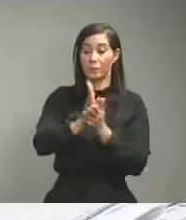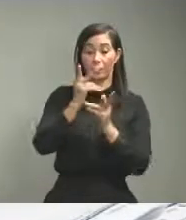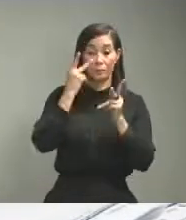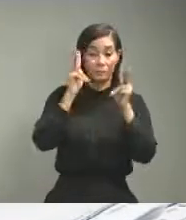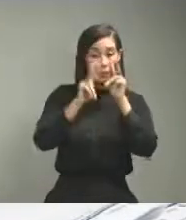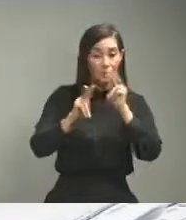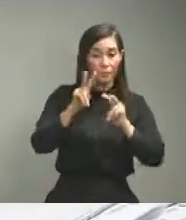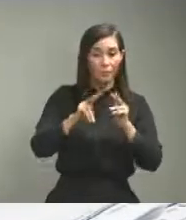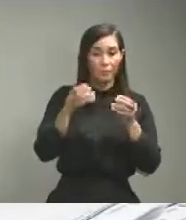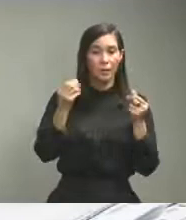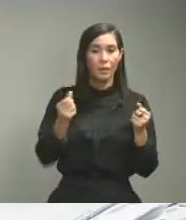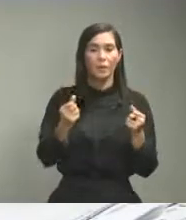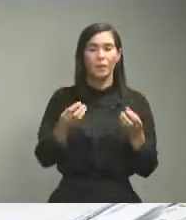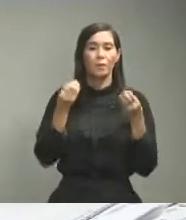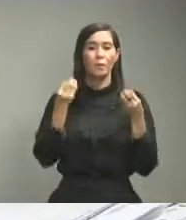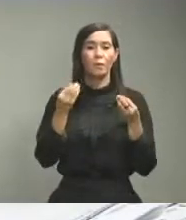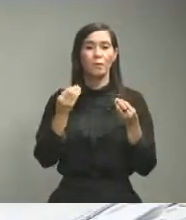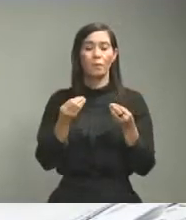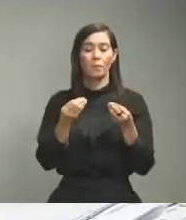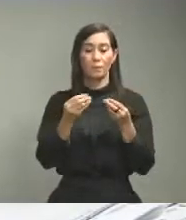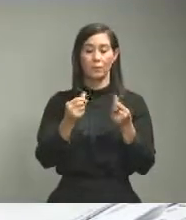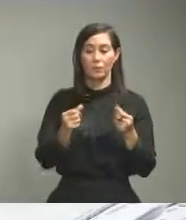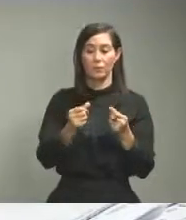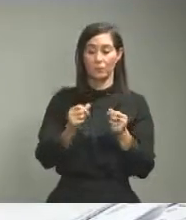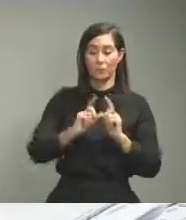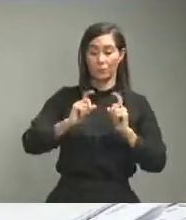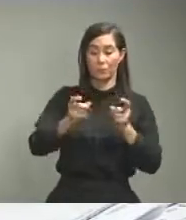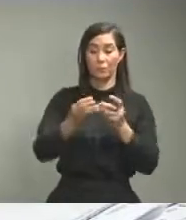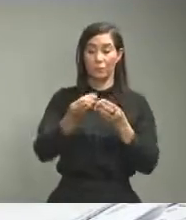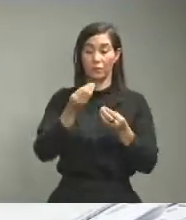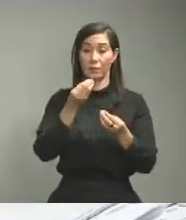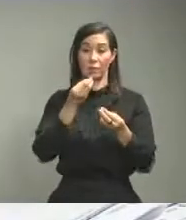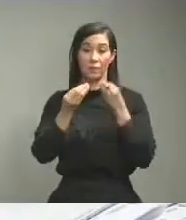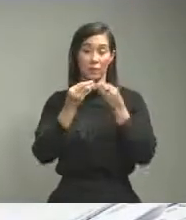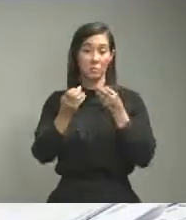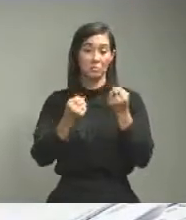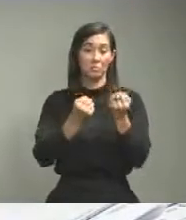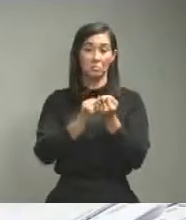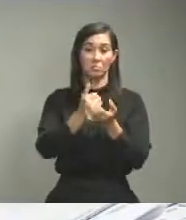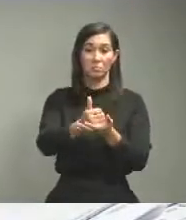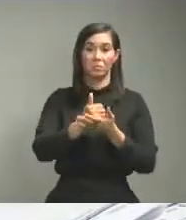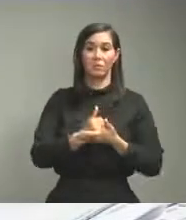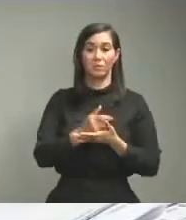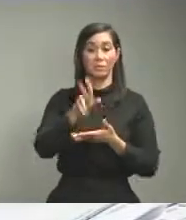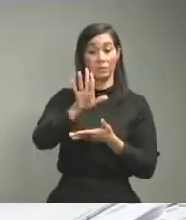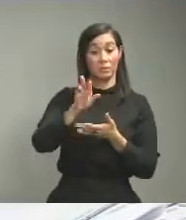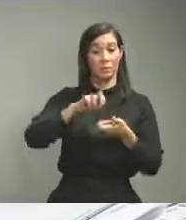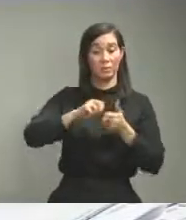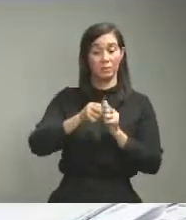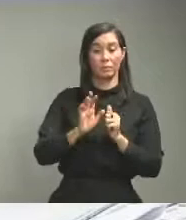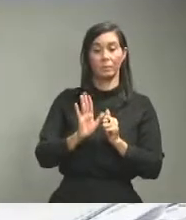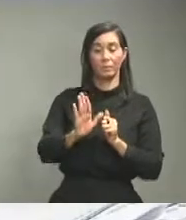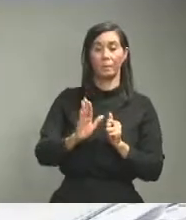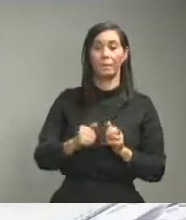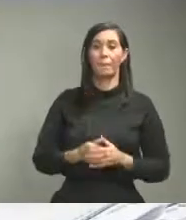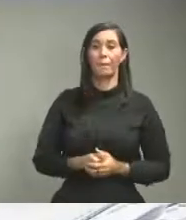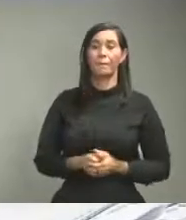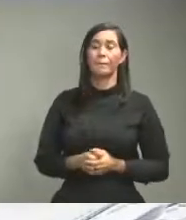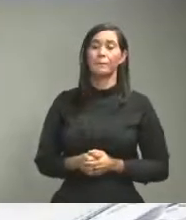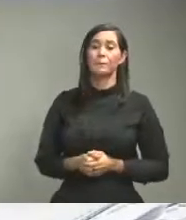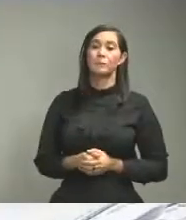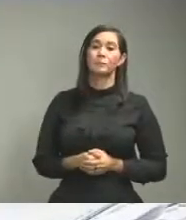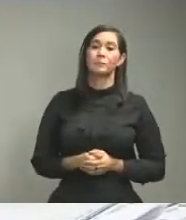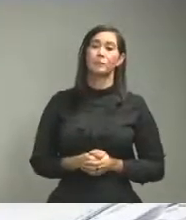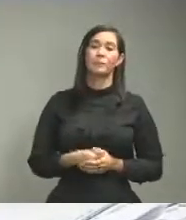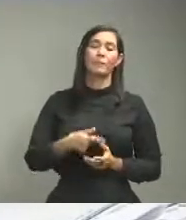el tema del abastecimiento a Boechío si ese es el problema que se está produciendo y yo diría